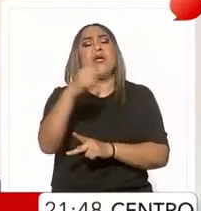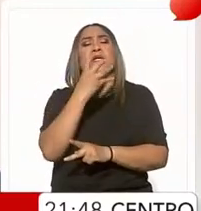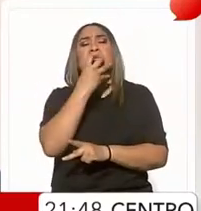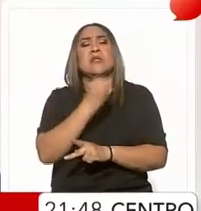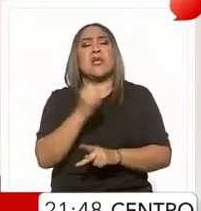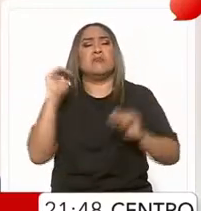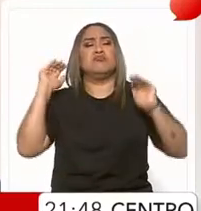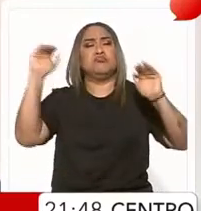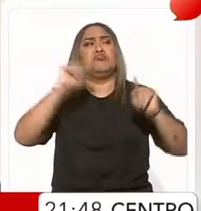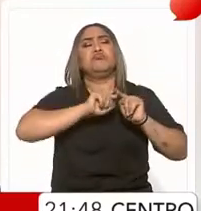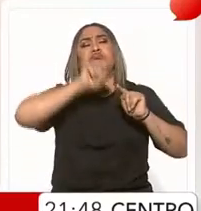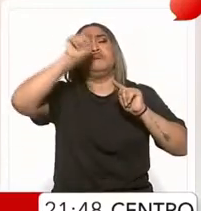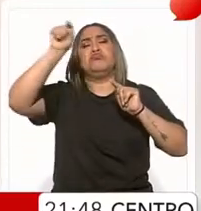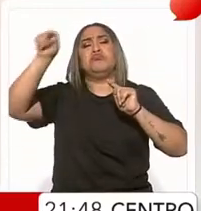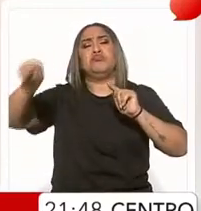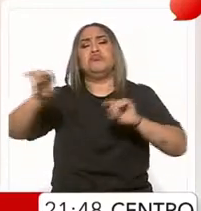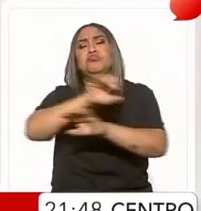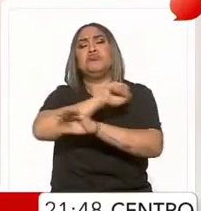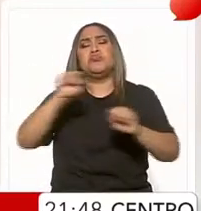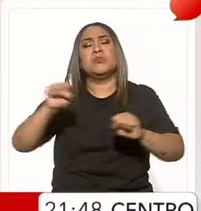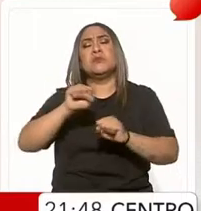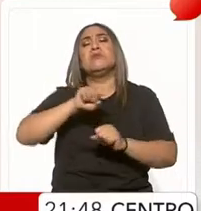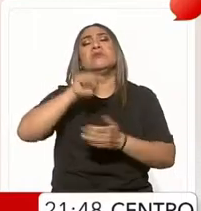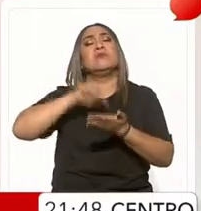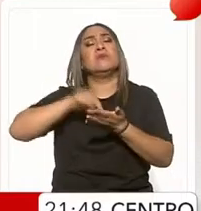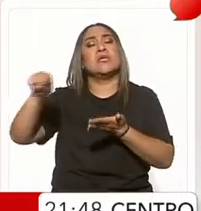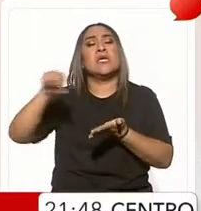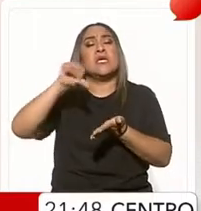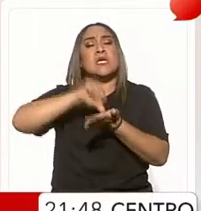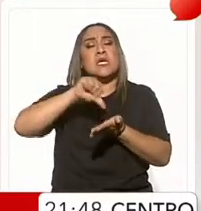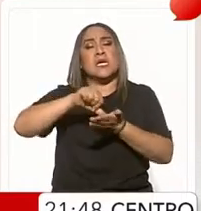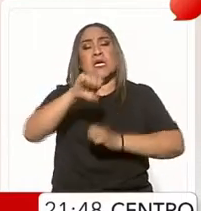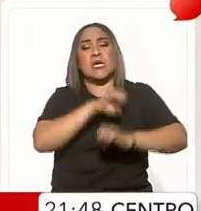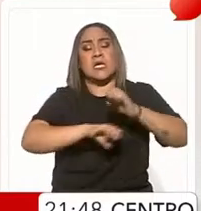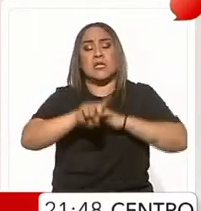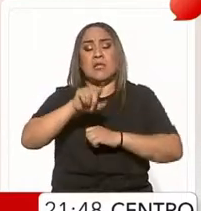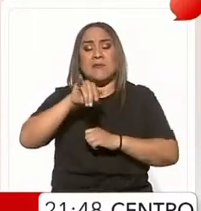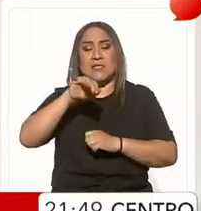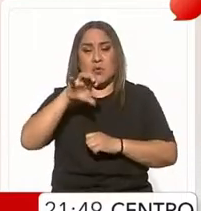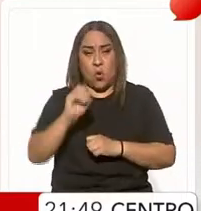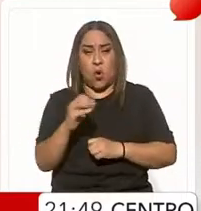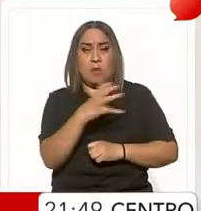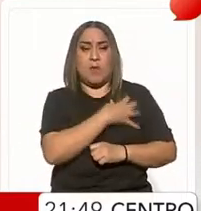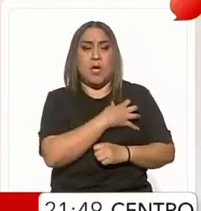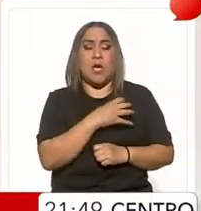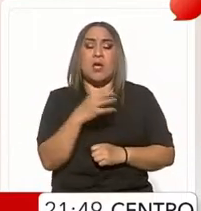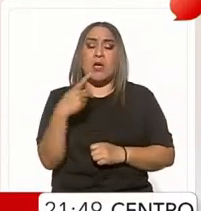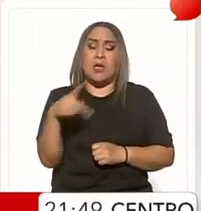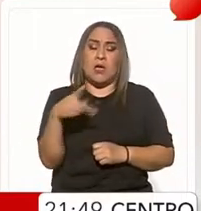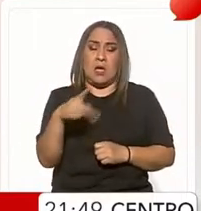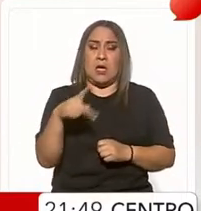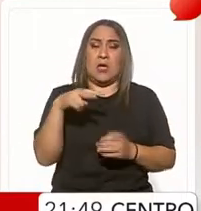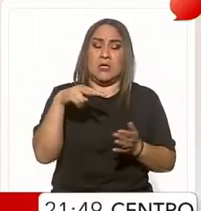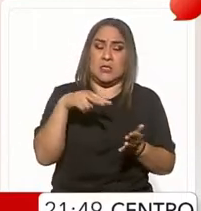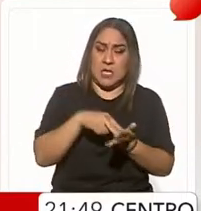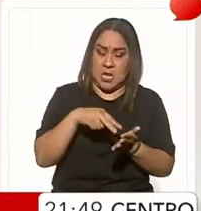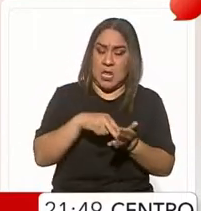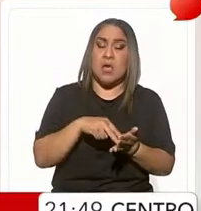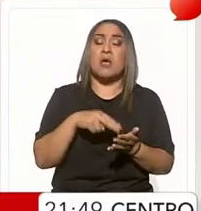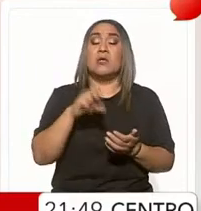Israel contra un edificio del consulado iraní en Damasco, capital de Siria. Se trata de un ataque que podría incrementar